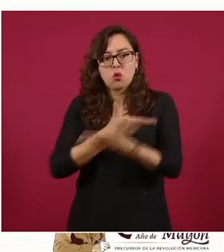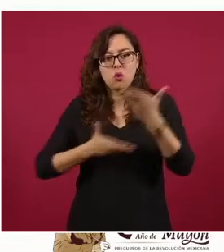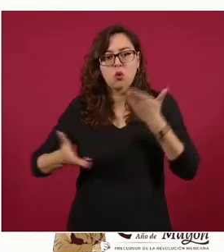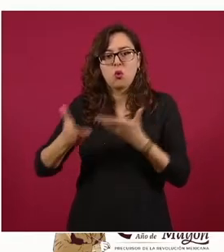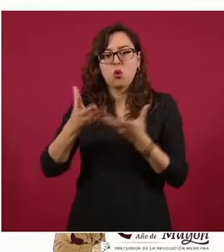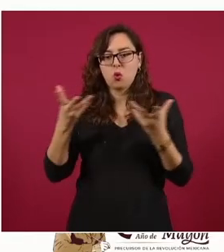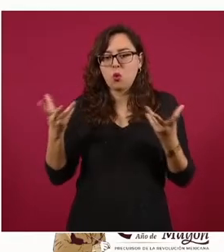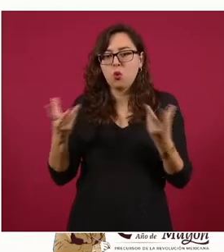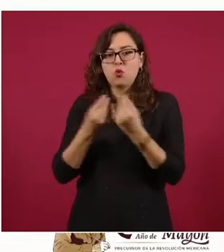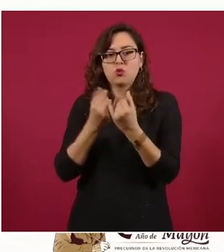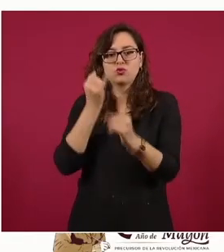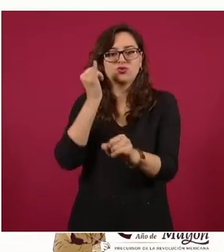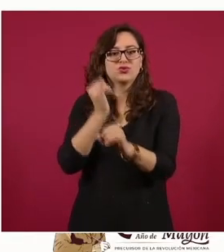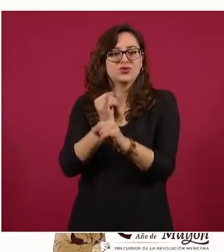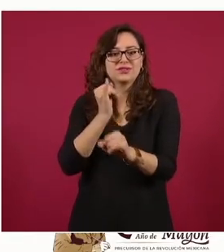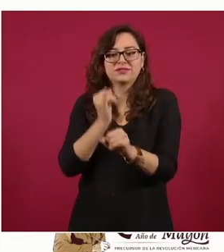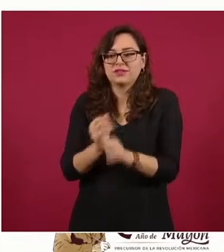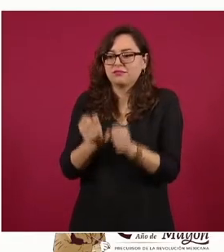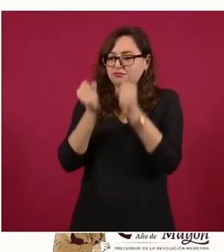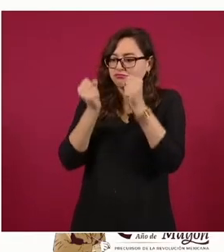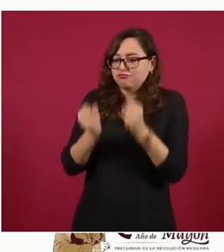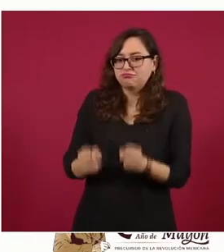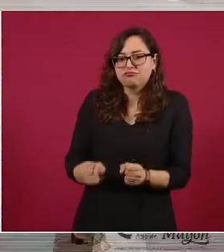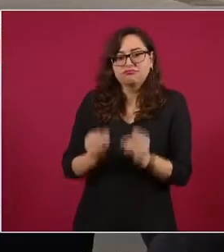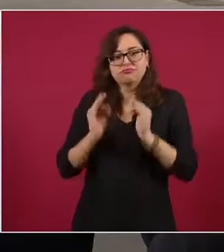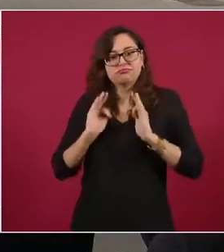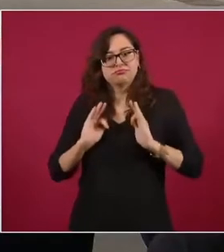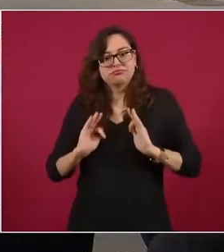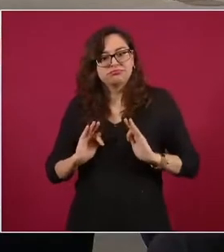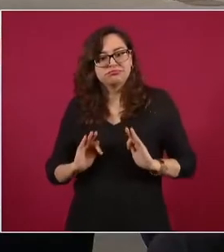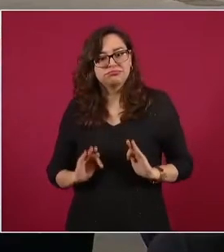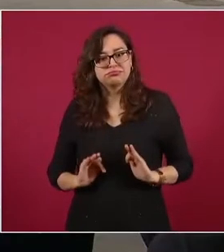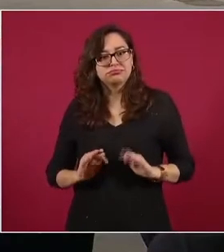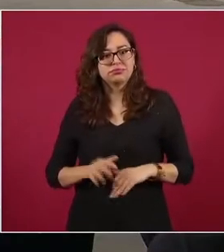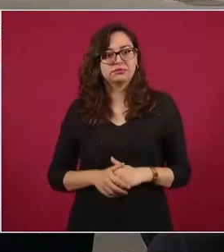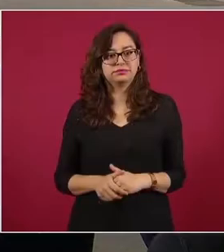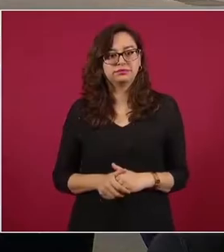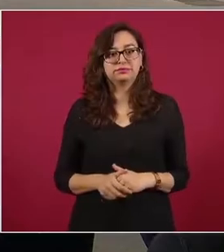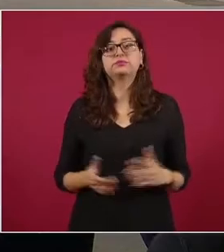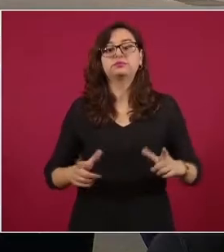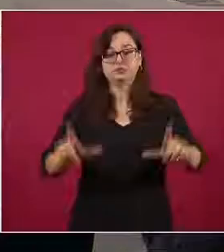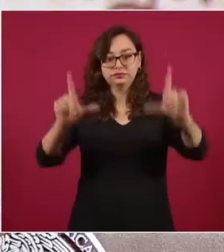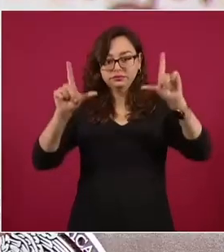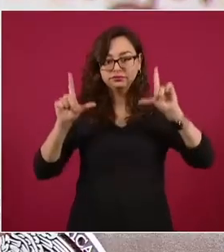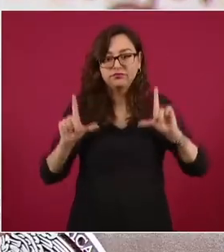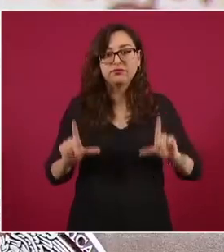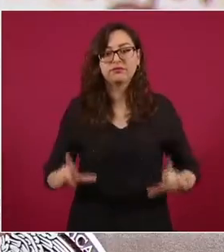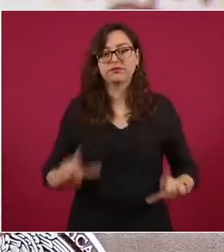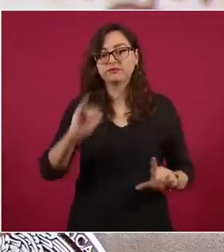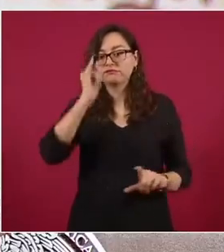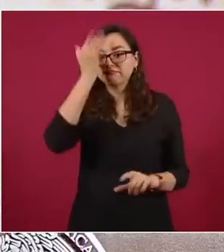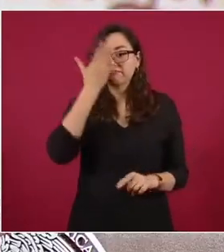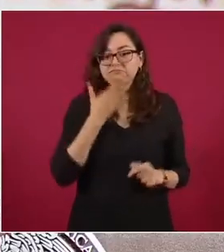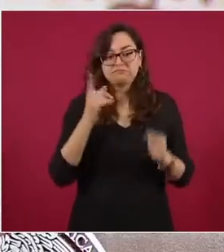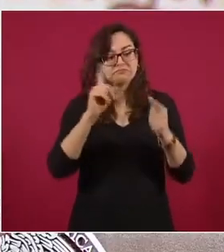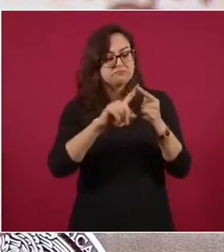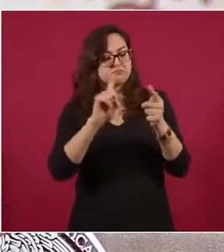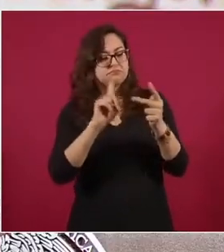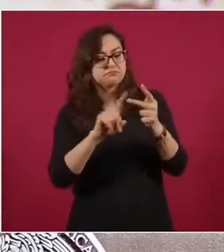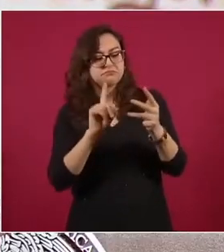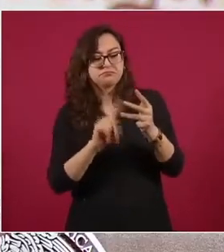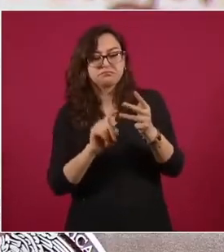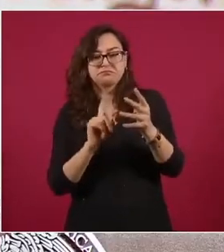internet seguro para todas y todos. Y una lámina que acompaña la publicación con cuatro sencillas